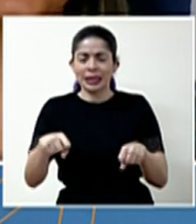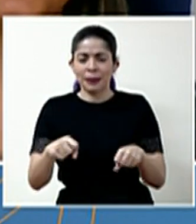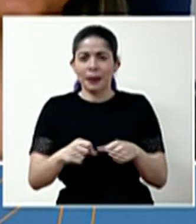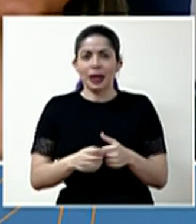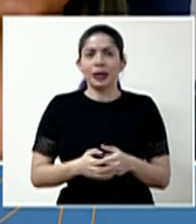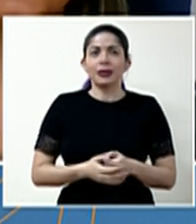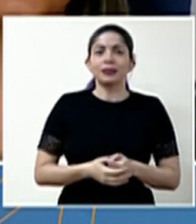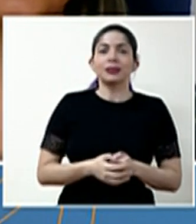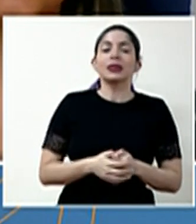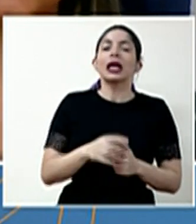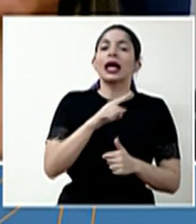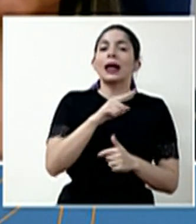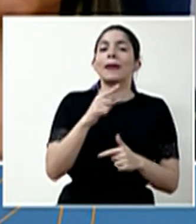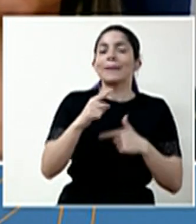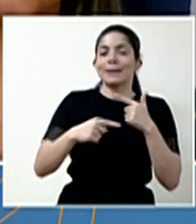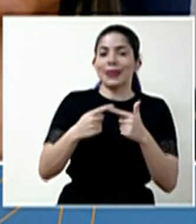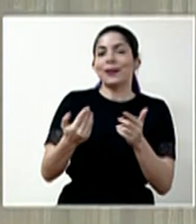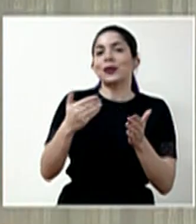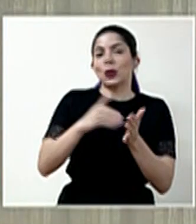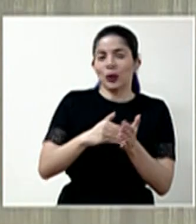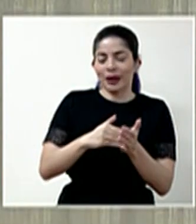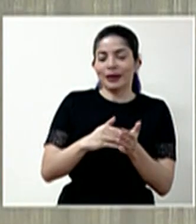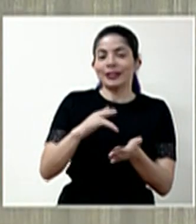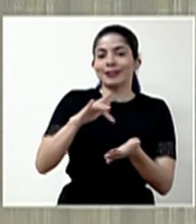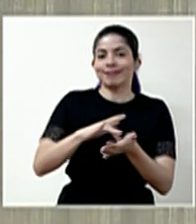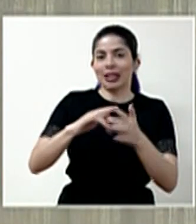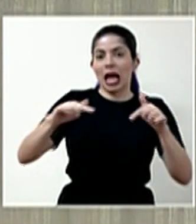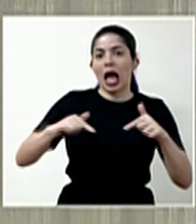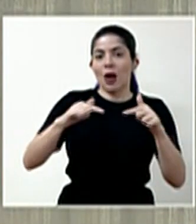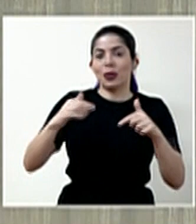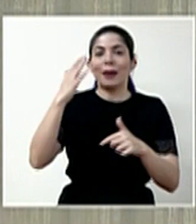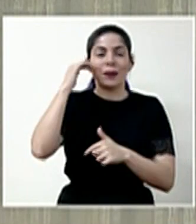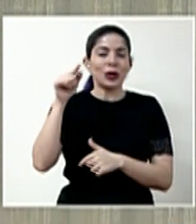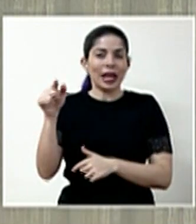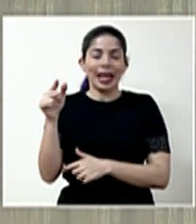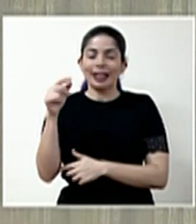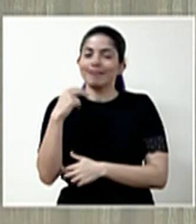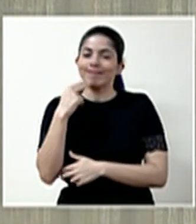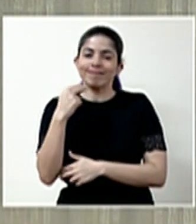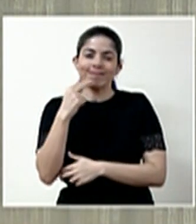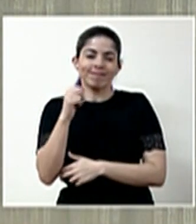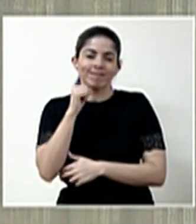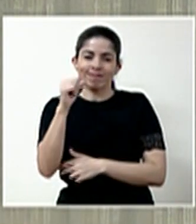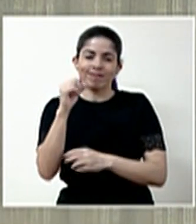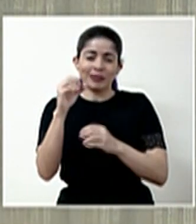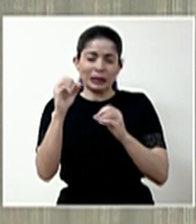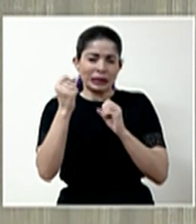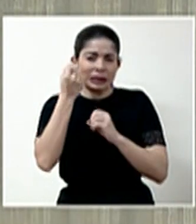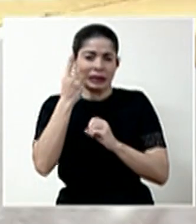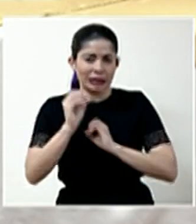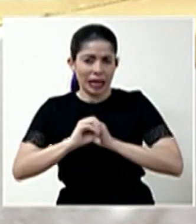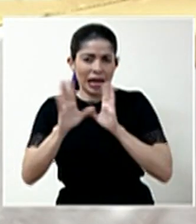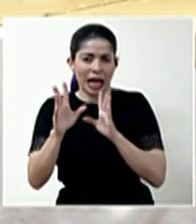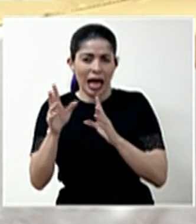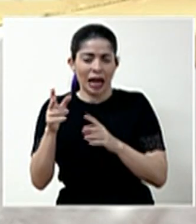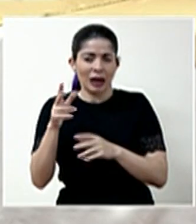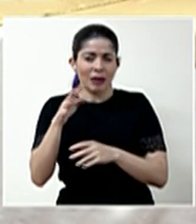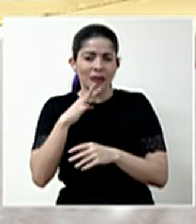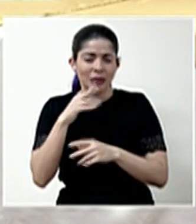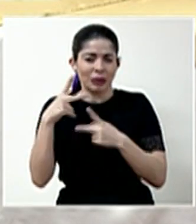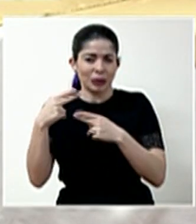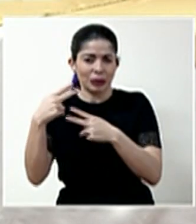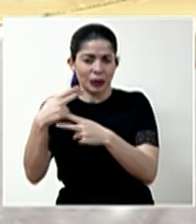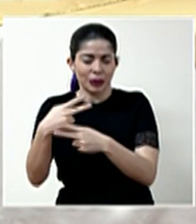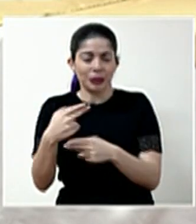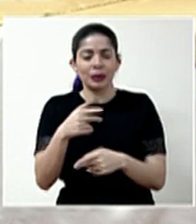Vamos a proceder también a colocar el audio debido a que no fue bastante entendible en la consulta de la